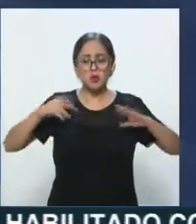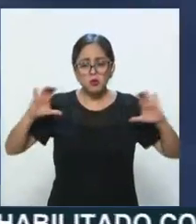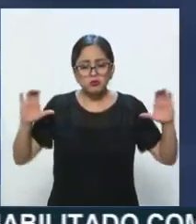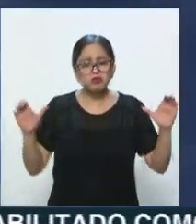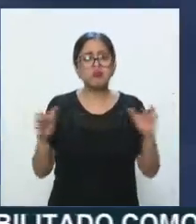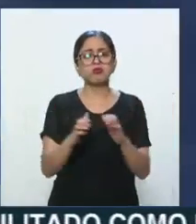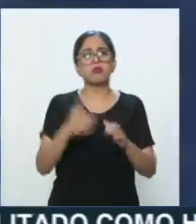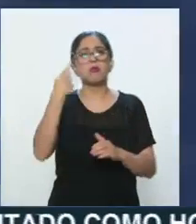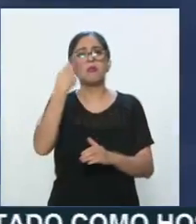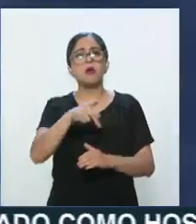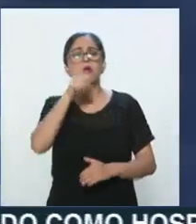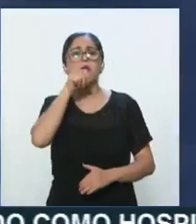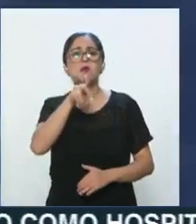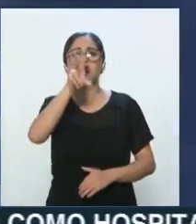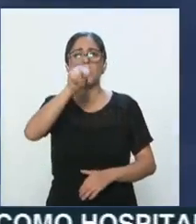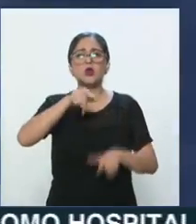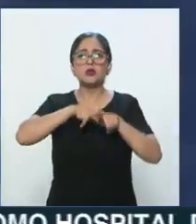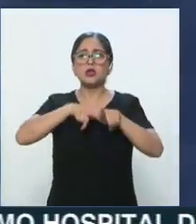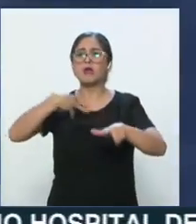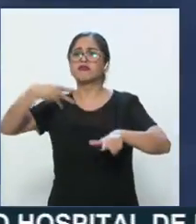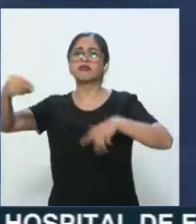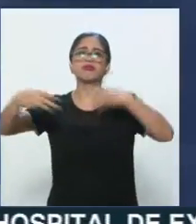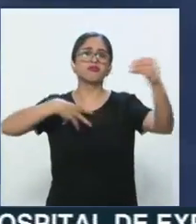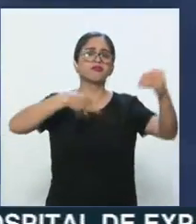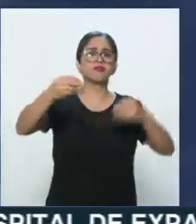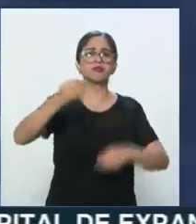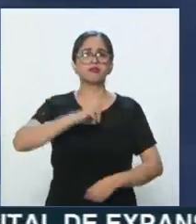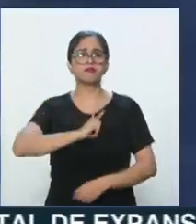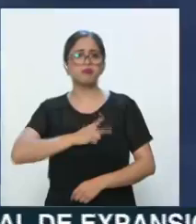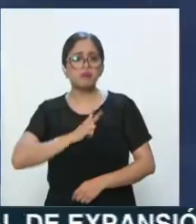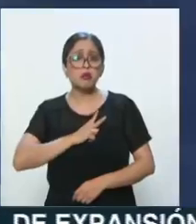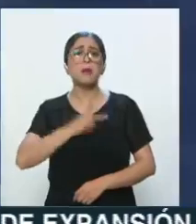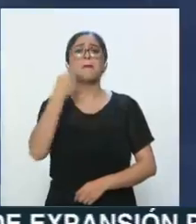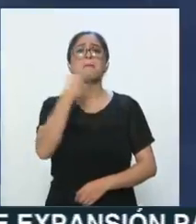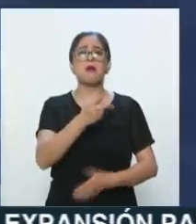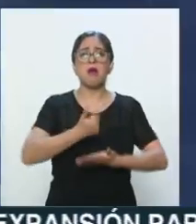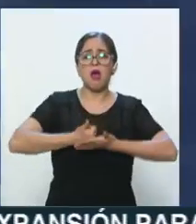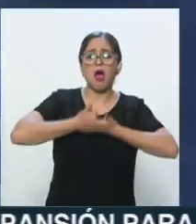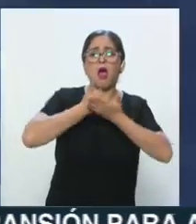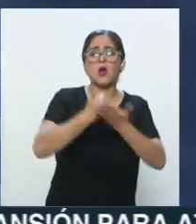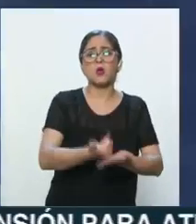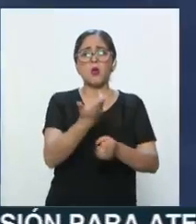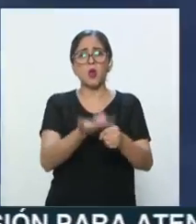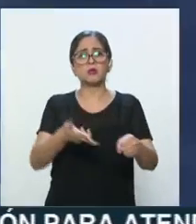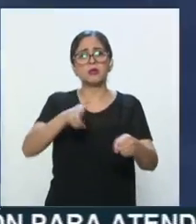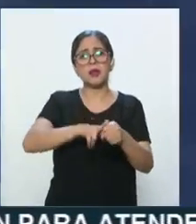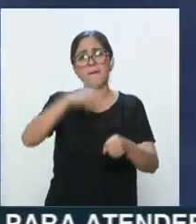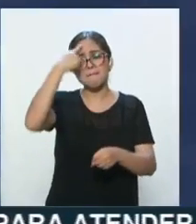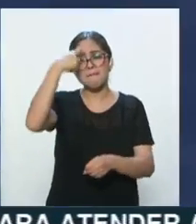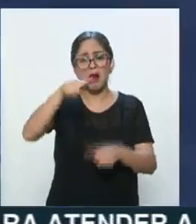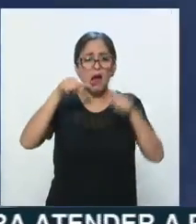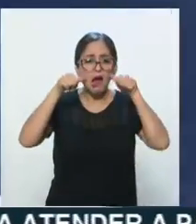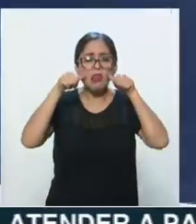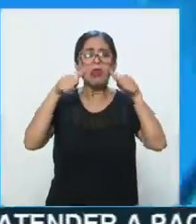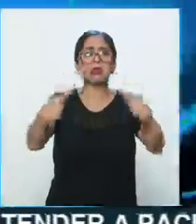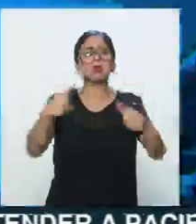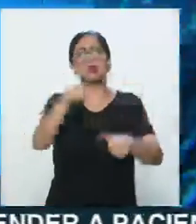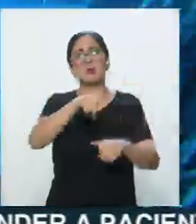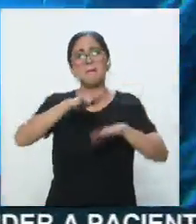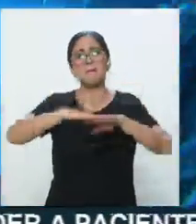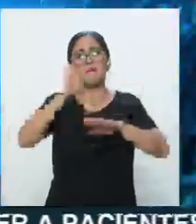lo tanto de dispersión del virus. Y la ayuda esta llega ya a los hospitales para poder ampliar su capacidad. Vamos a ver.